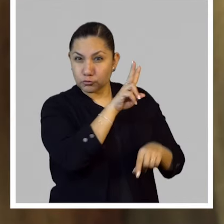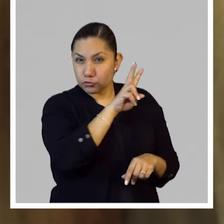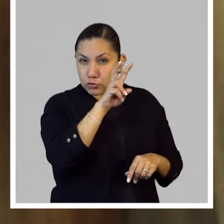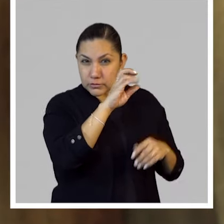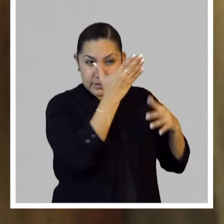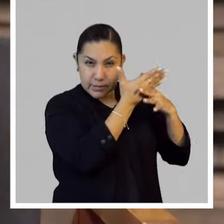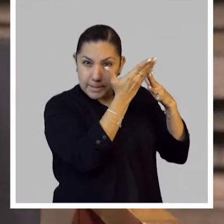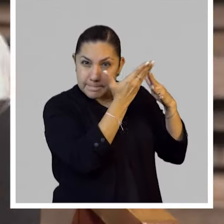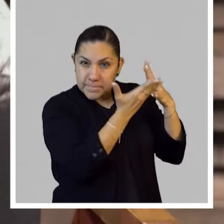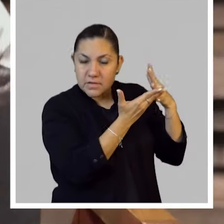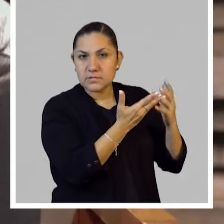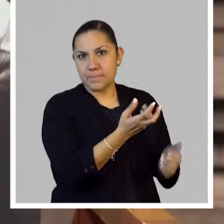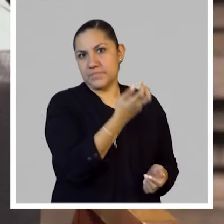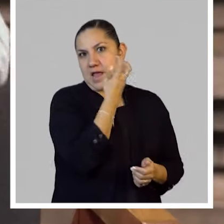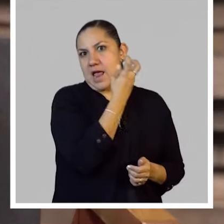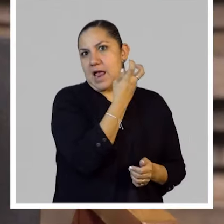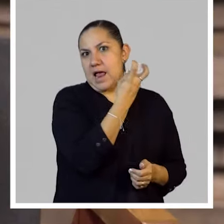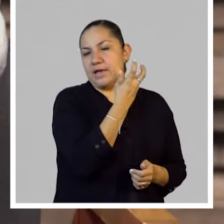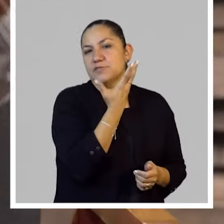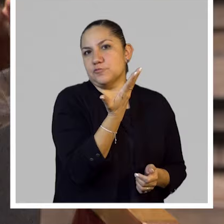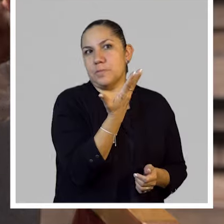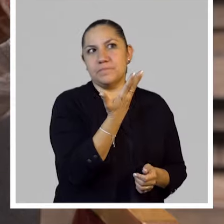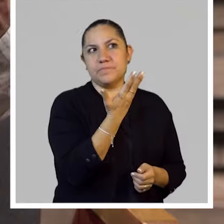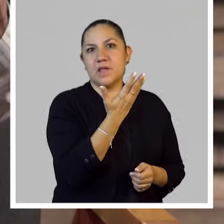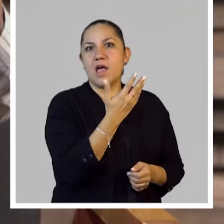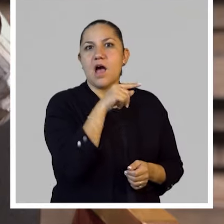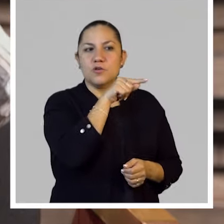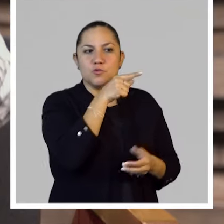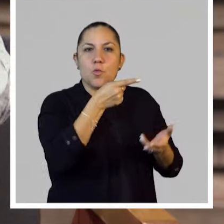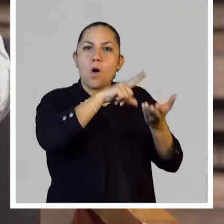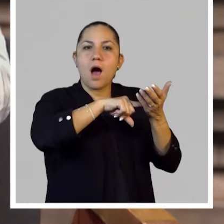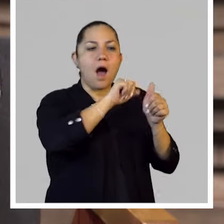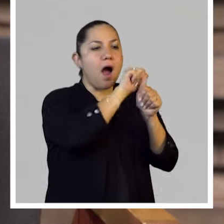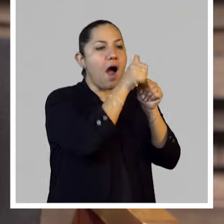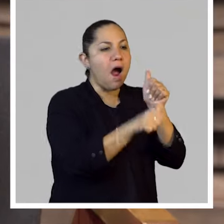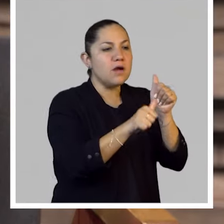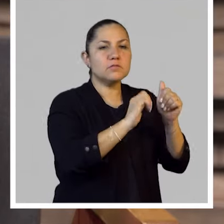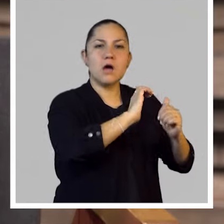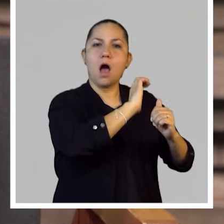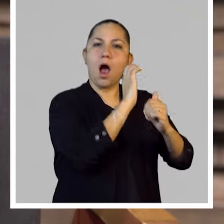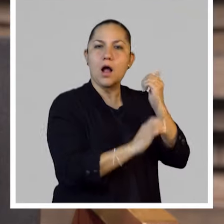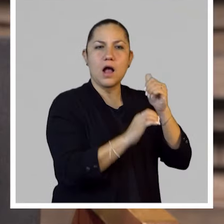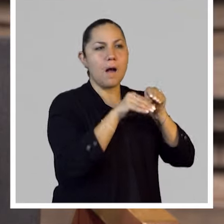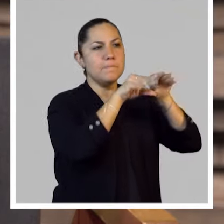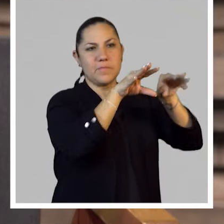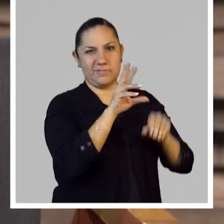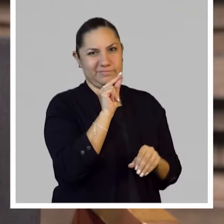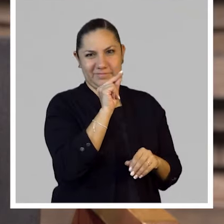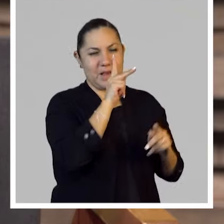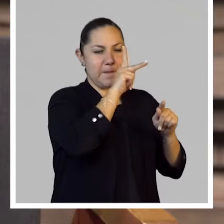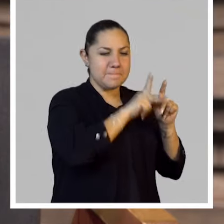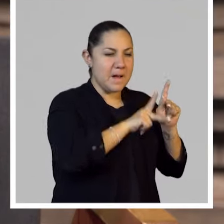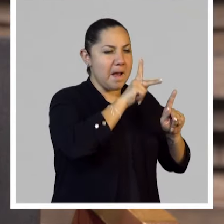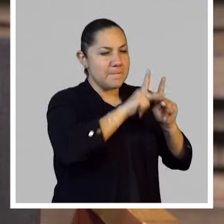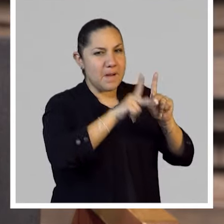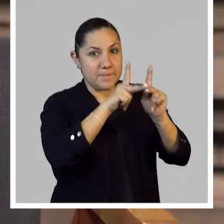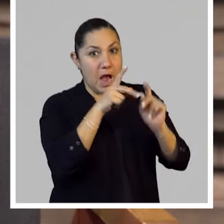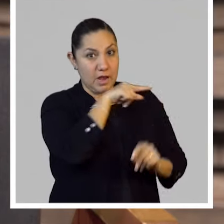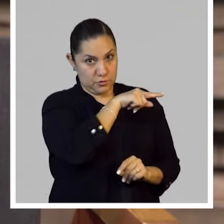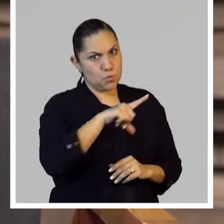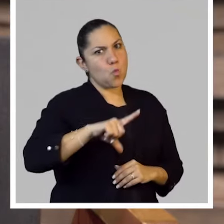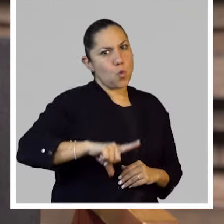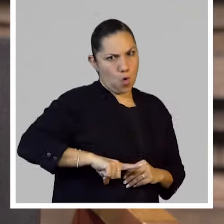él hace que no se pueda como ver en su totalidad esta obra de arte, es una obra de arte que está criticando al gobierno y que está